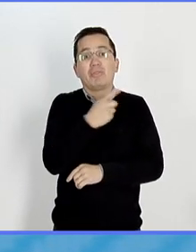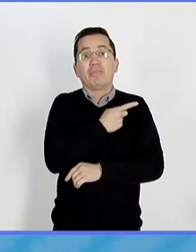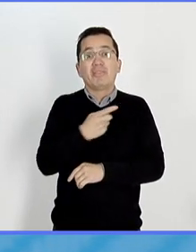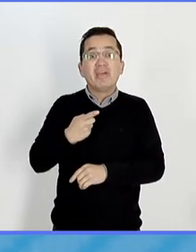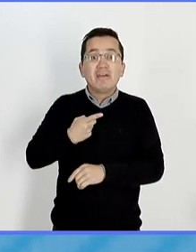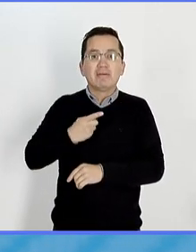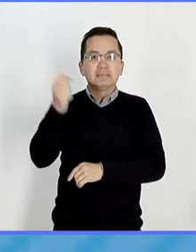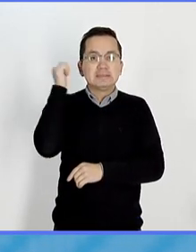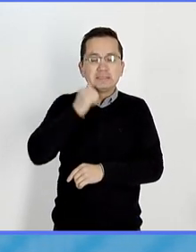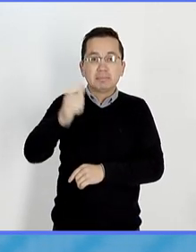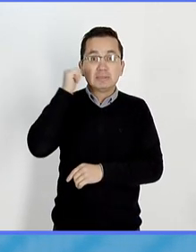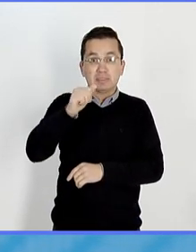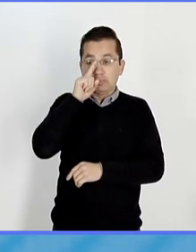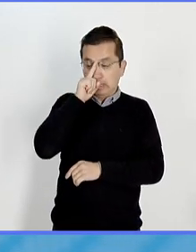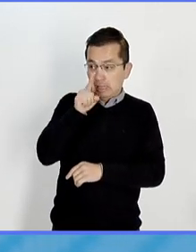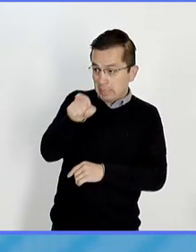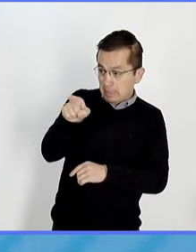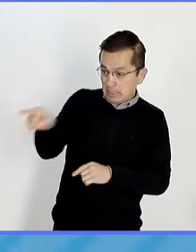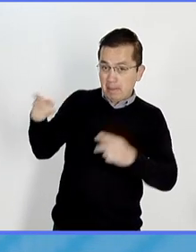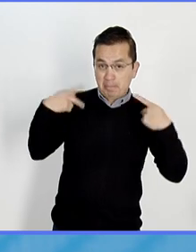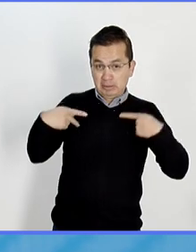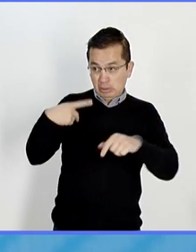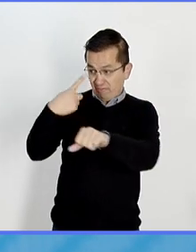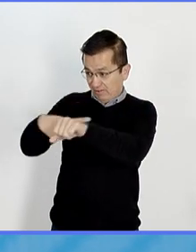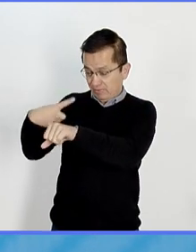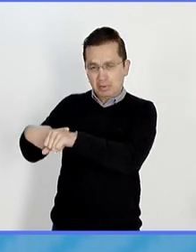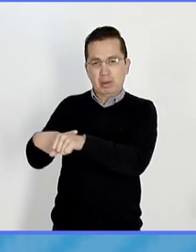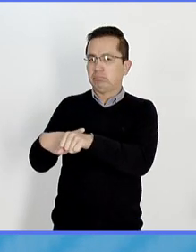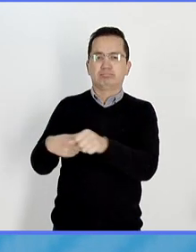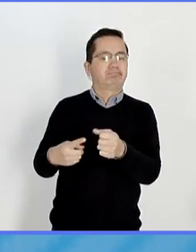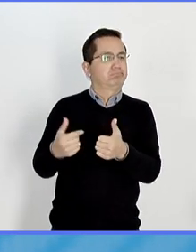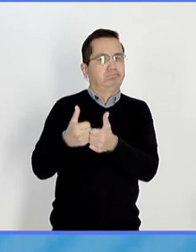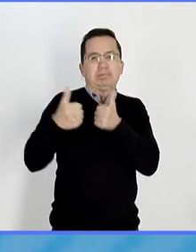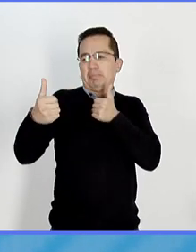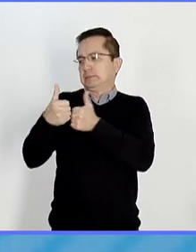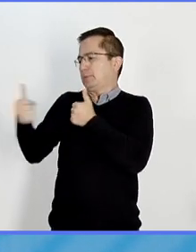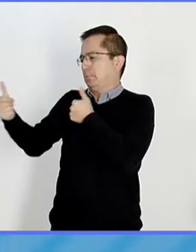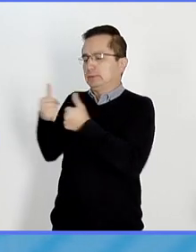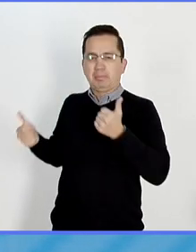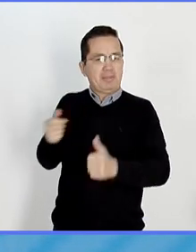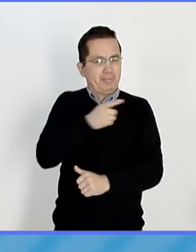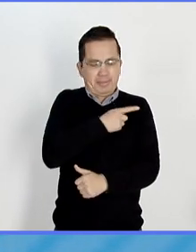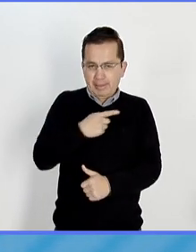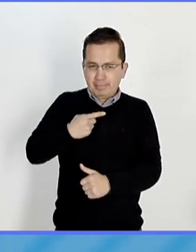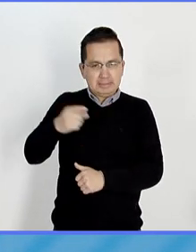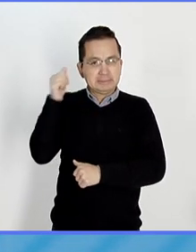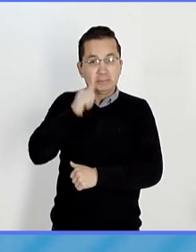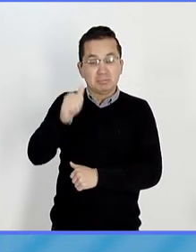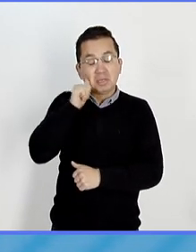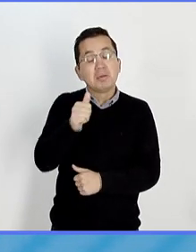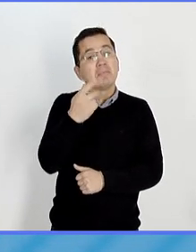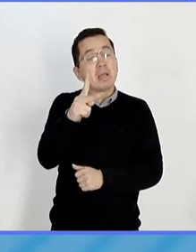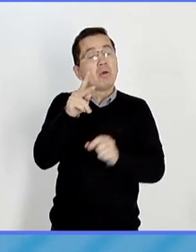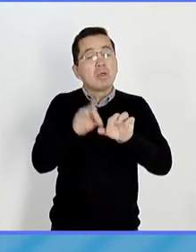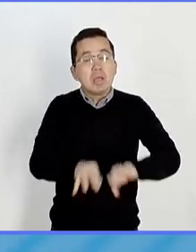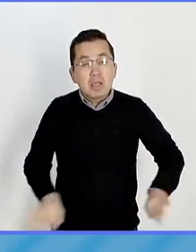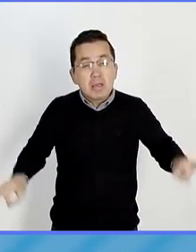distancia con las personas enfermas. Pero principalmente, yo creo que las vacunas hay que reforzar el uso de